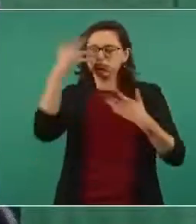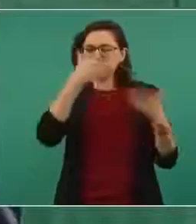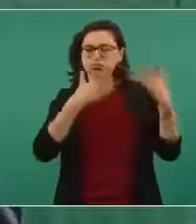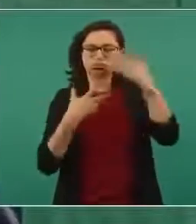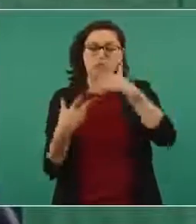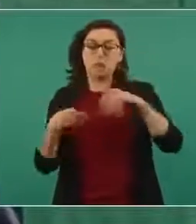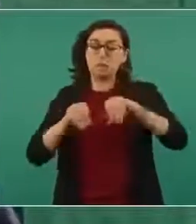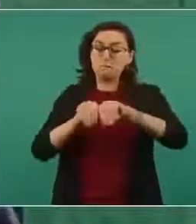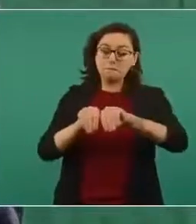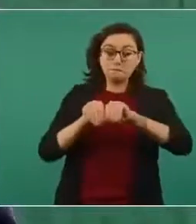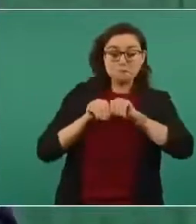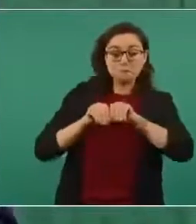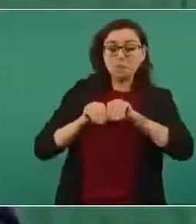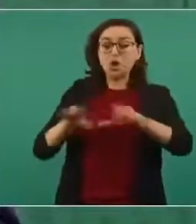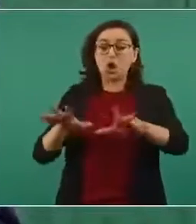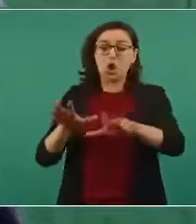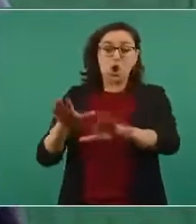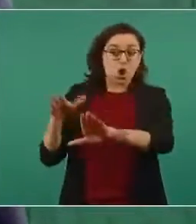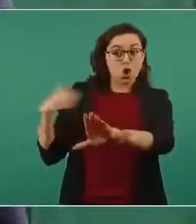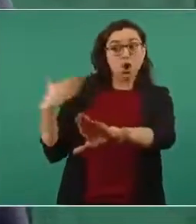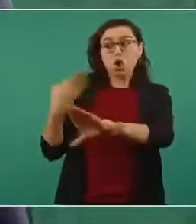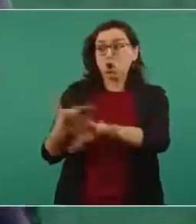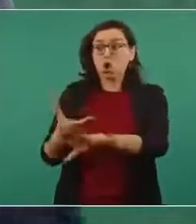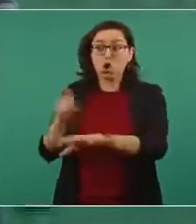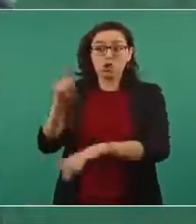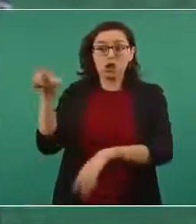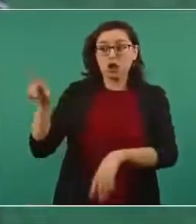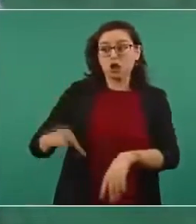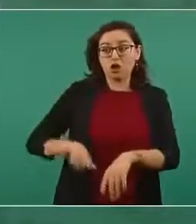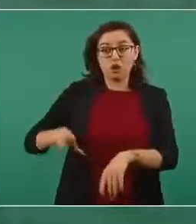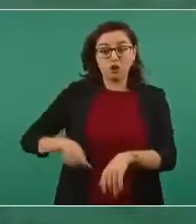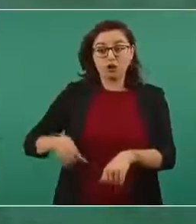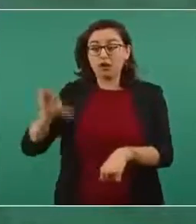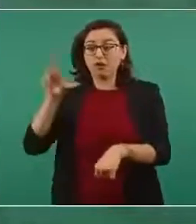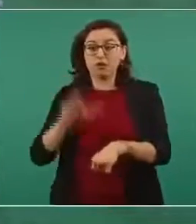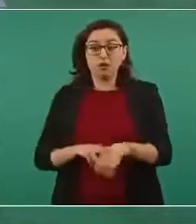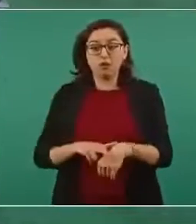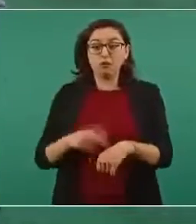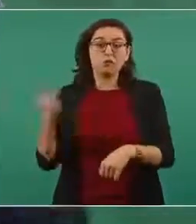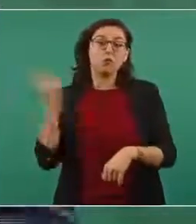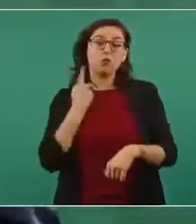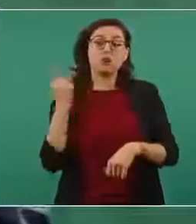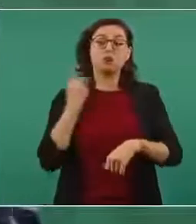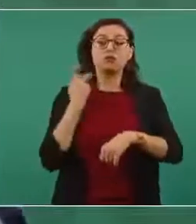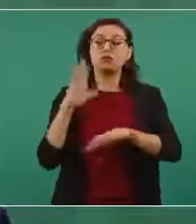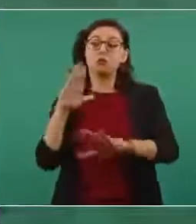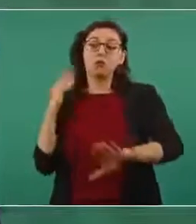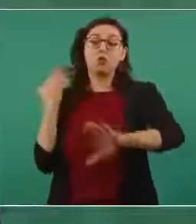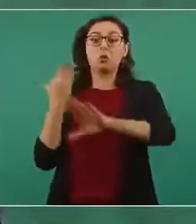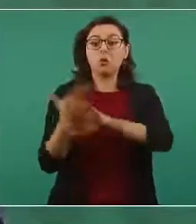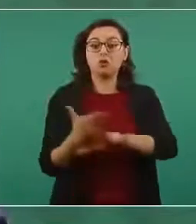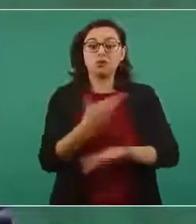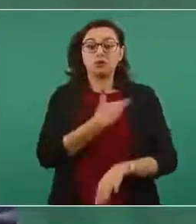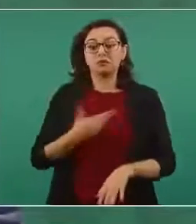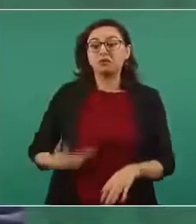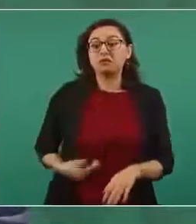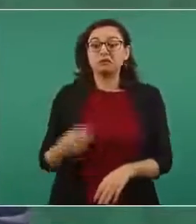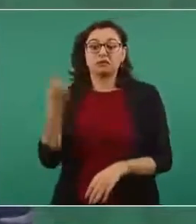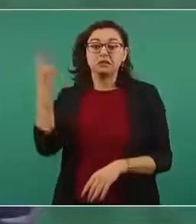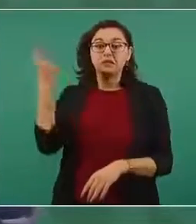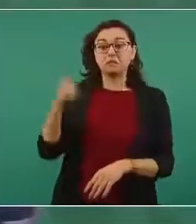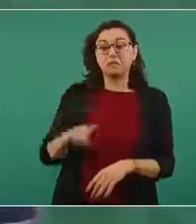es una persecución política, está ordenado por el presidente,